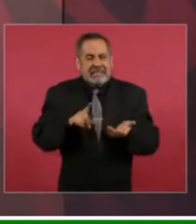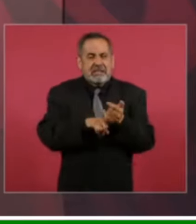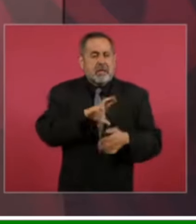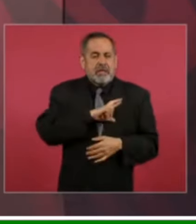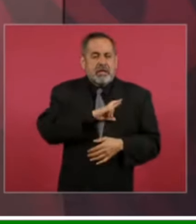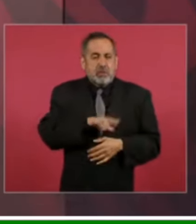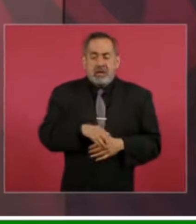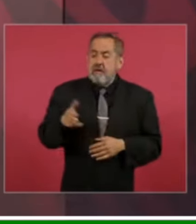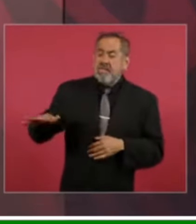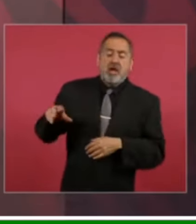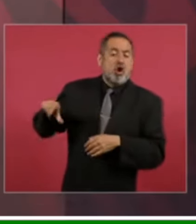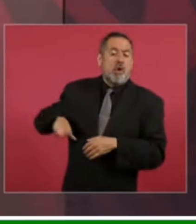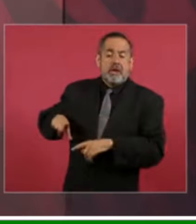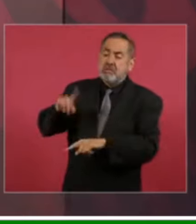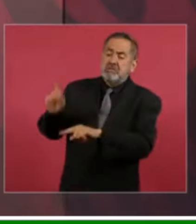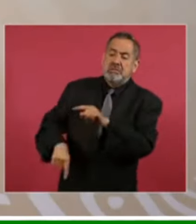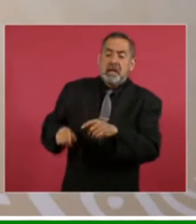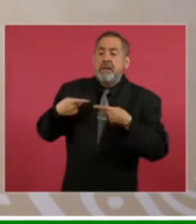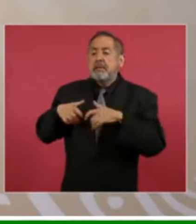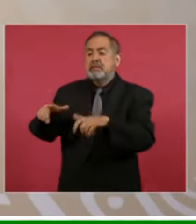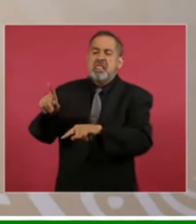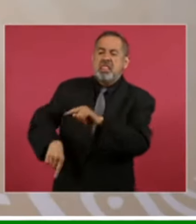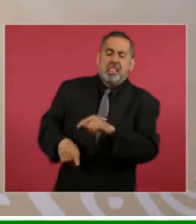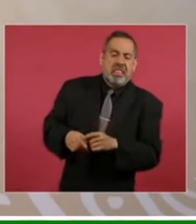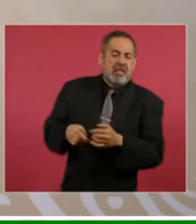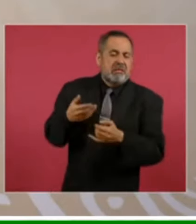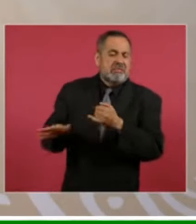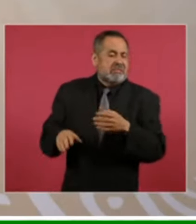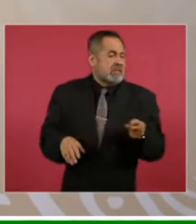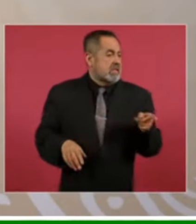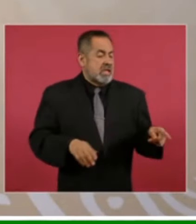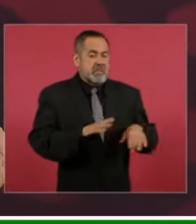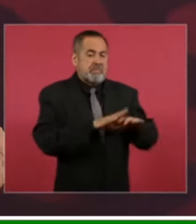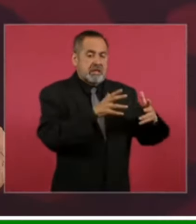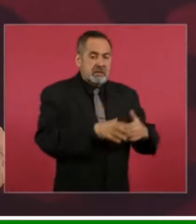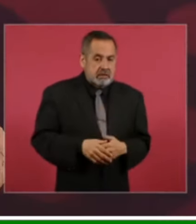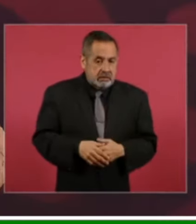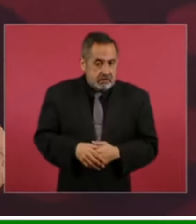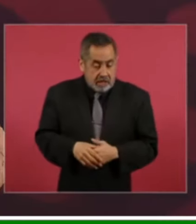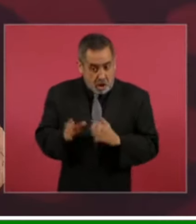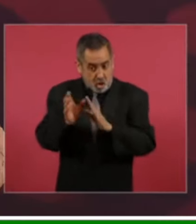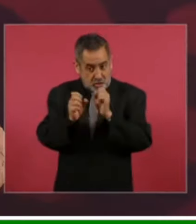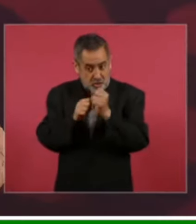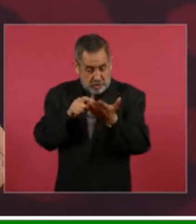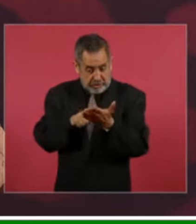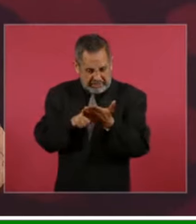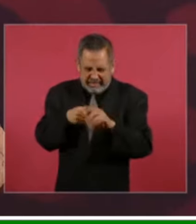particulares por encima del interés público le quitaron a la constitución